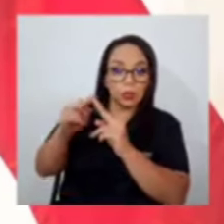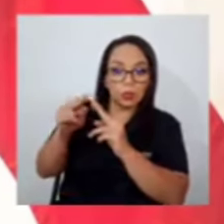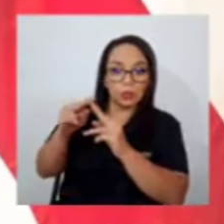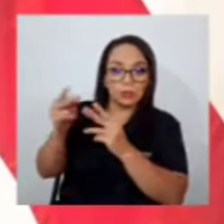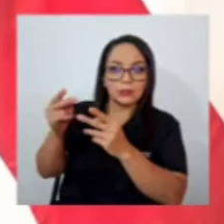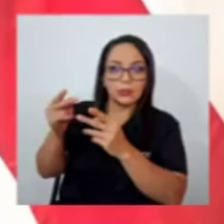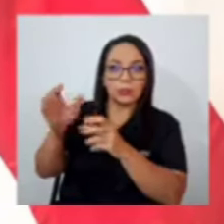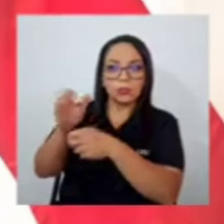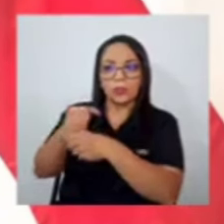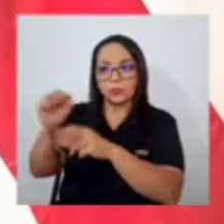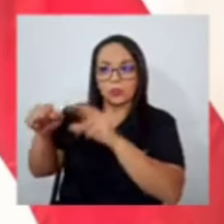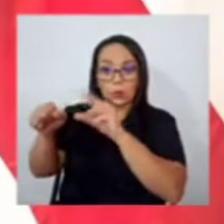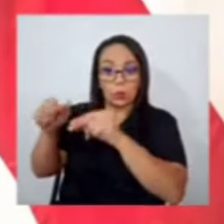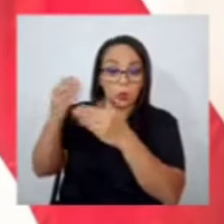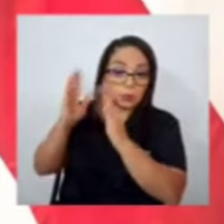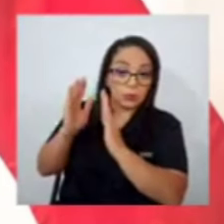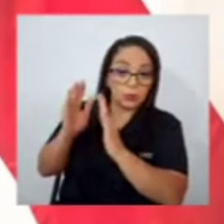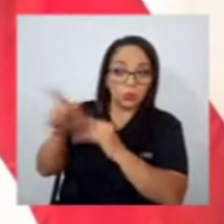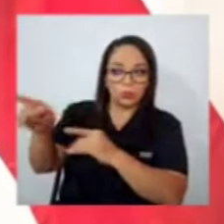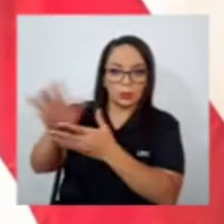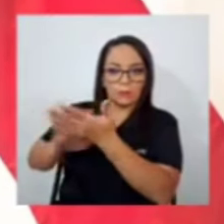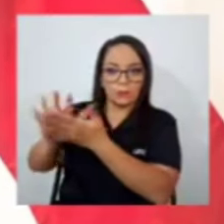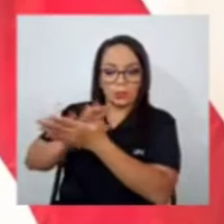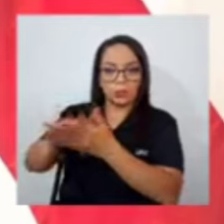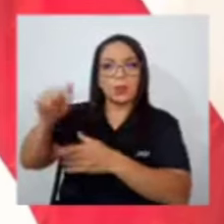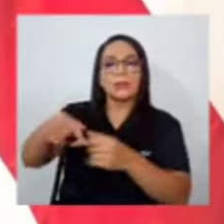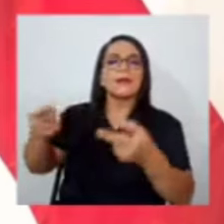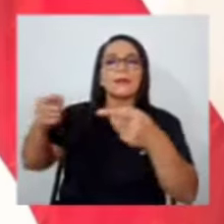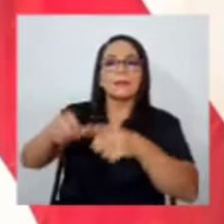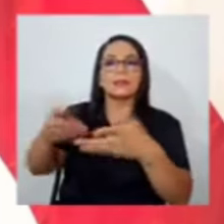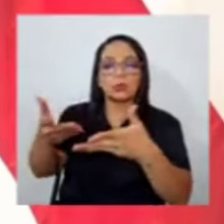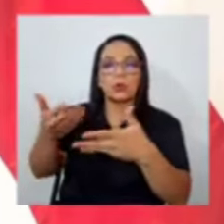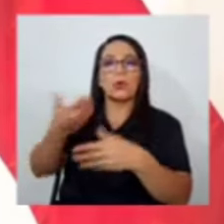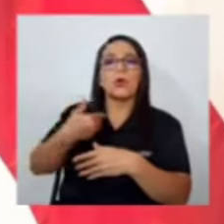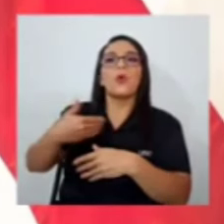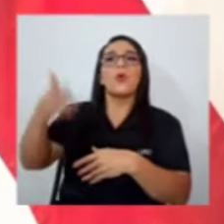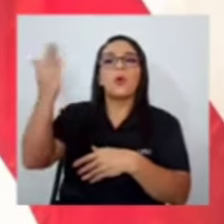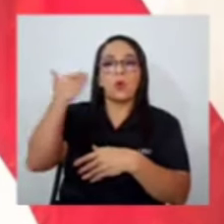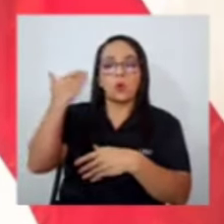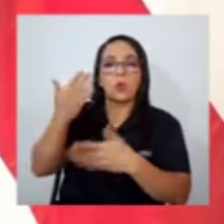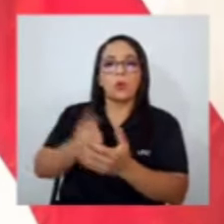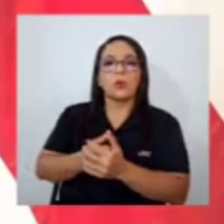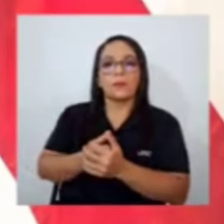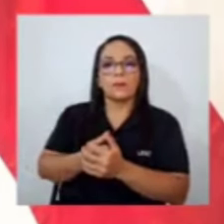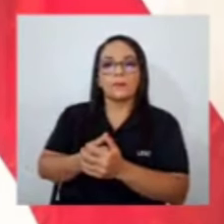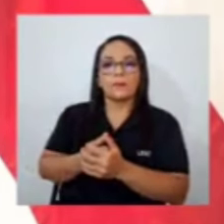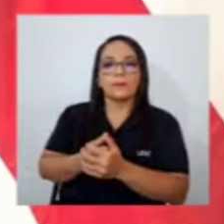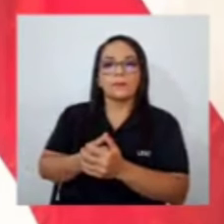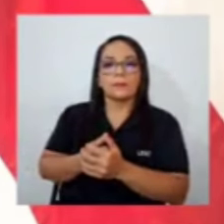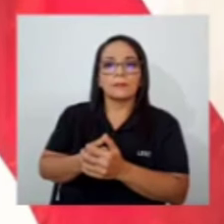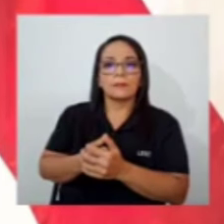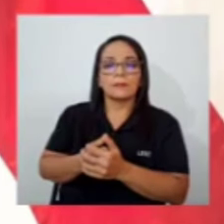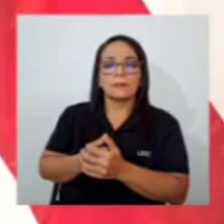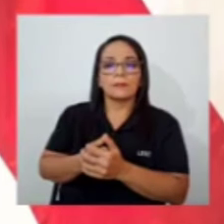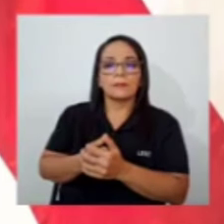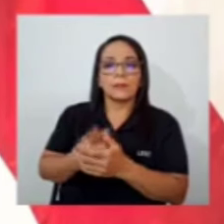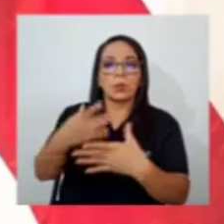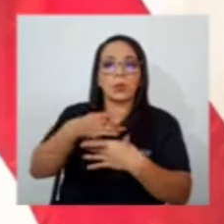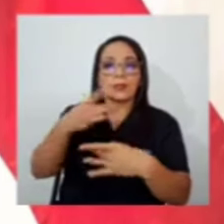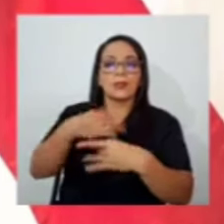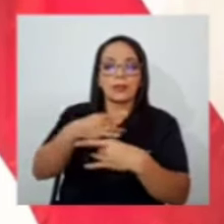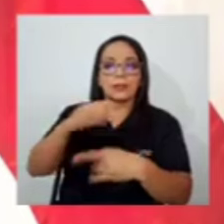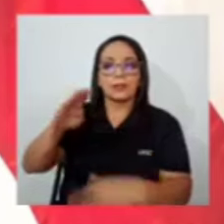distorsionando aquí lo que pasó es que hubo un maridaje de intereses entre Cristian Bulgarelli y